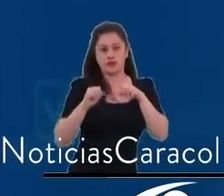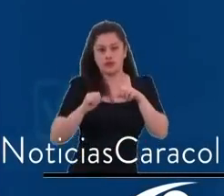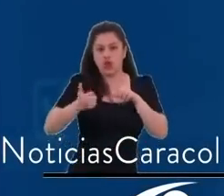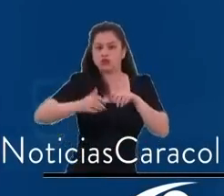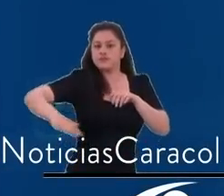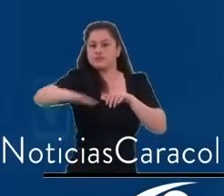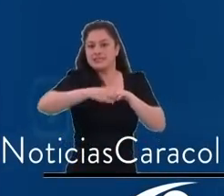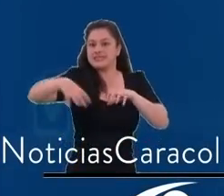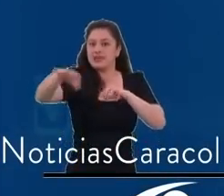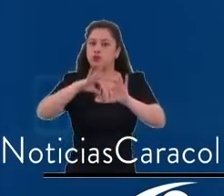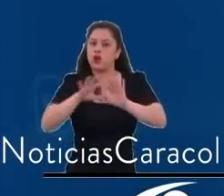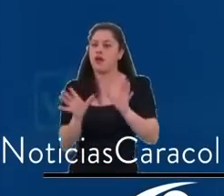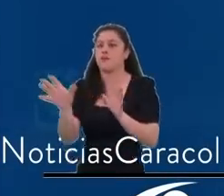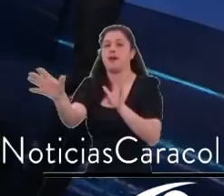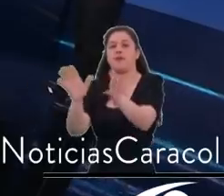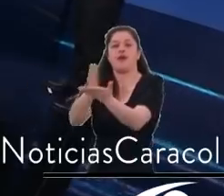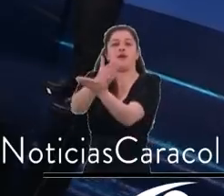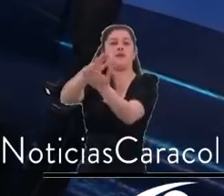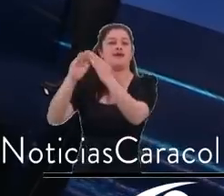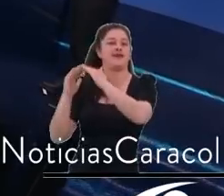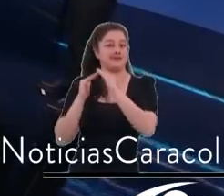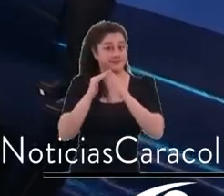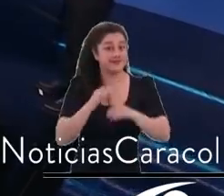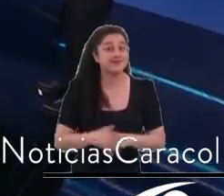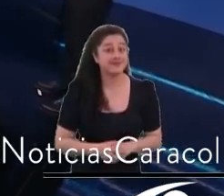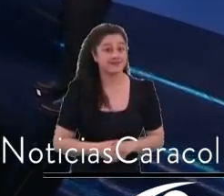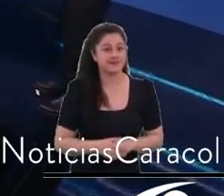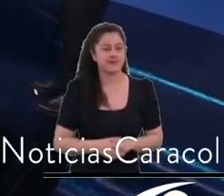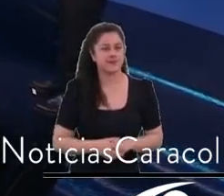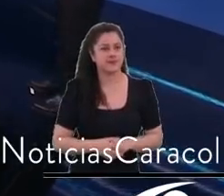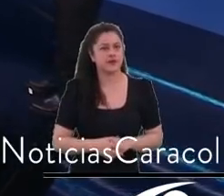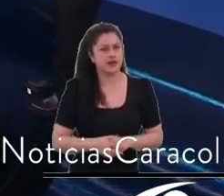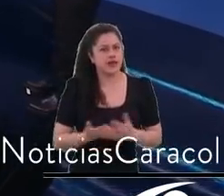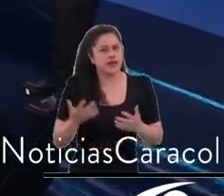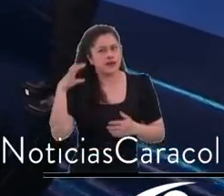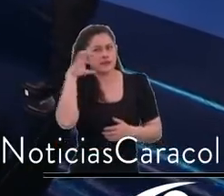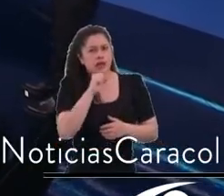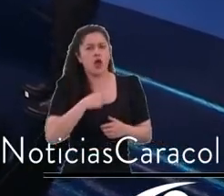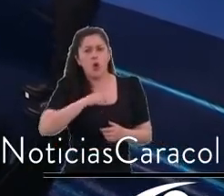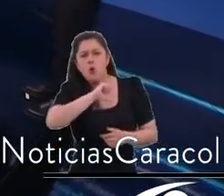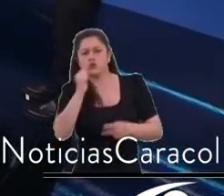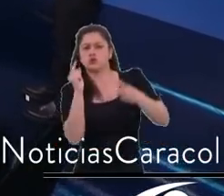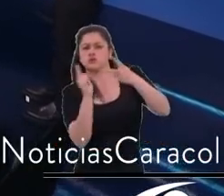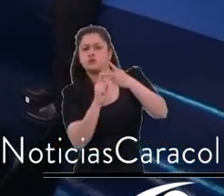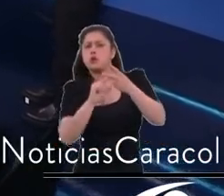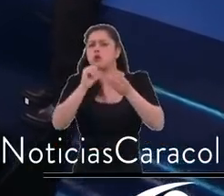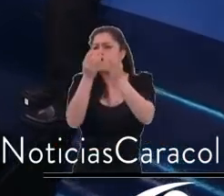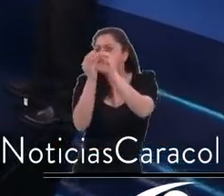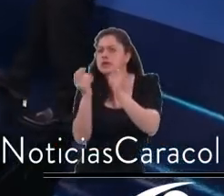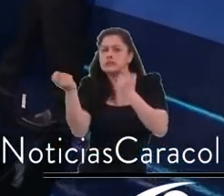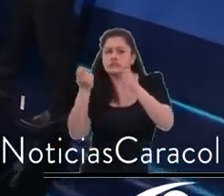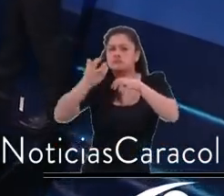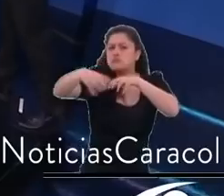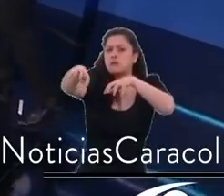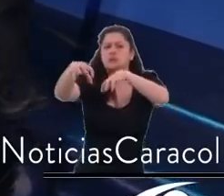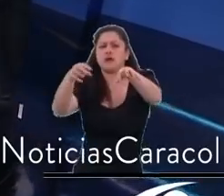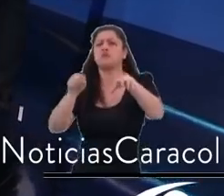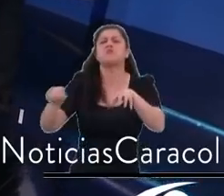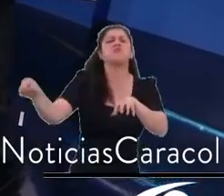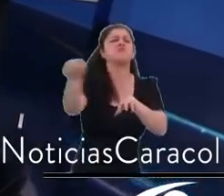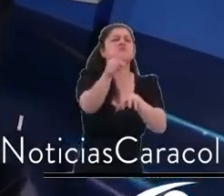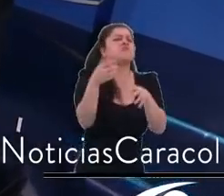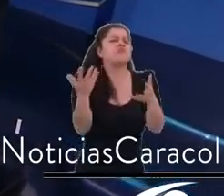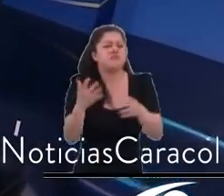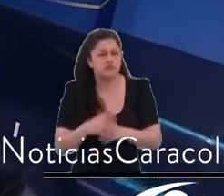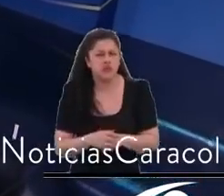que son pura reglamentación, precisiones, que se sepa cómo van a ser los trámites, los tiempos, que haya seguridad jurídica. Eso lo acordamos con los